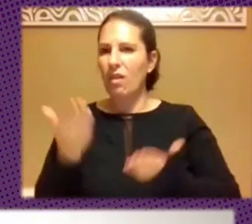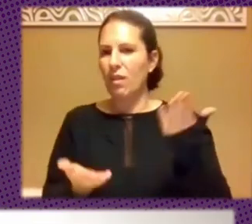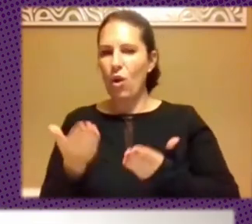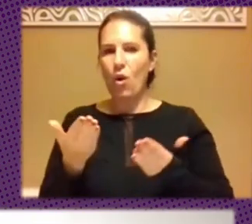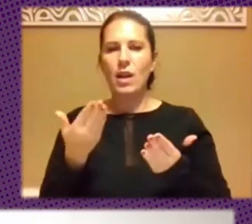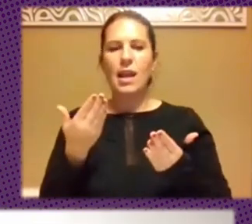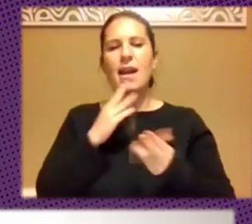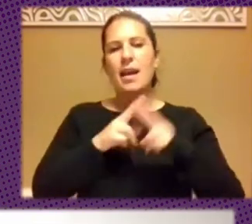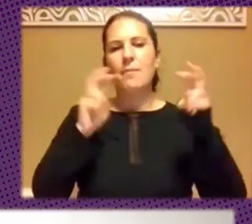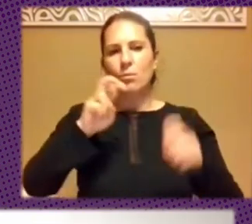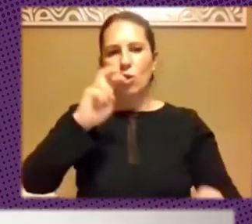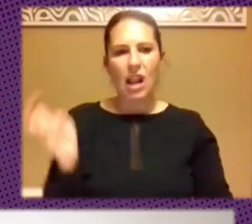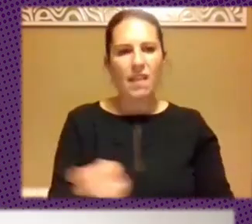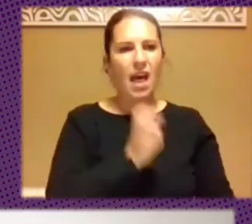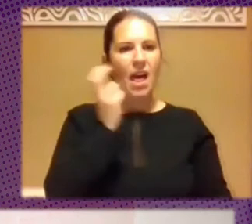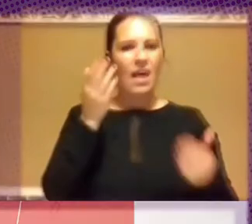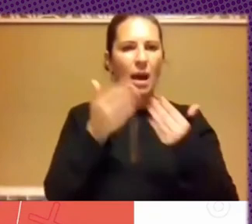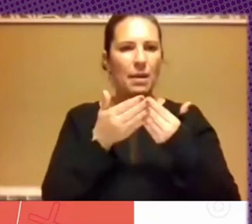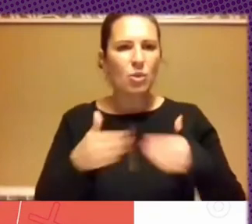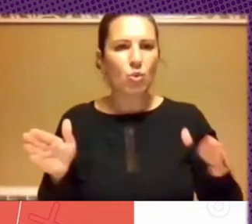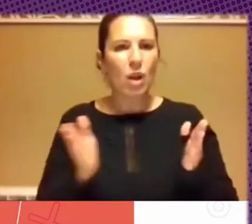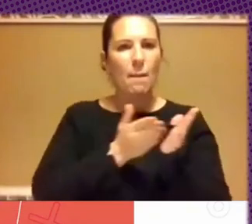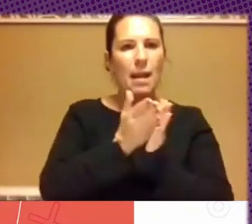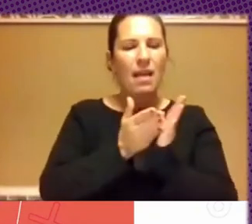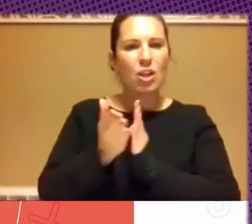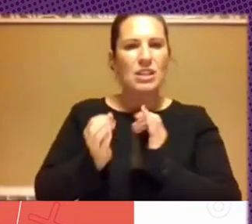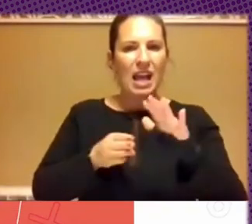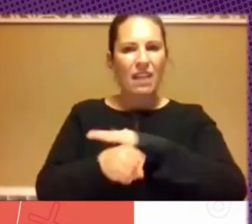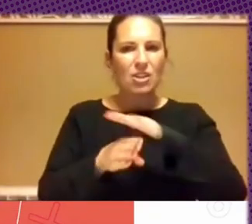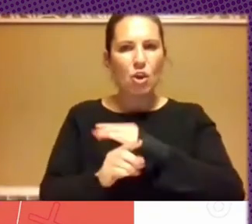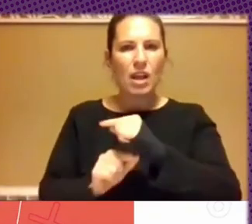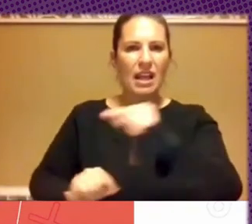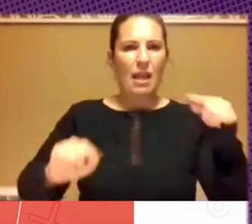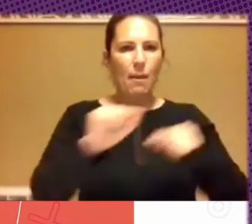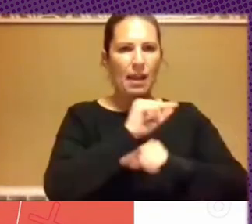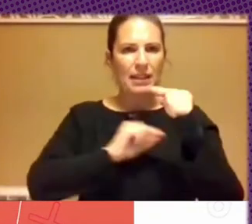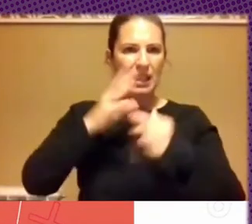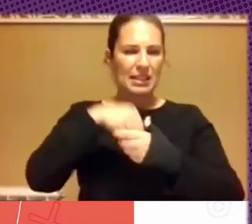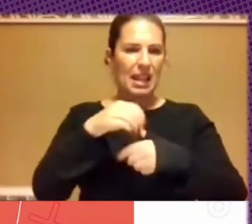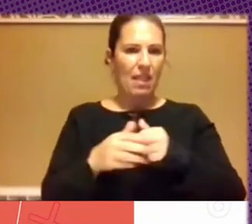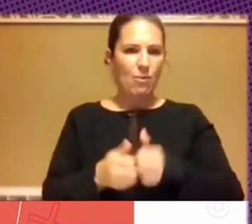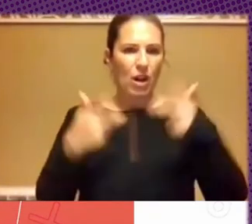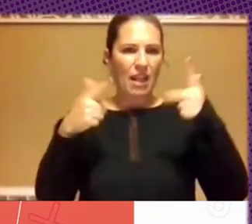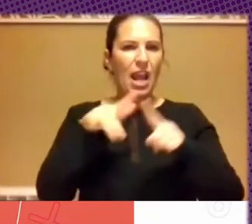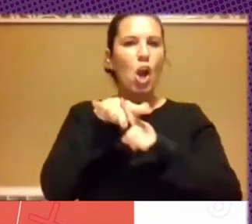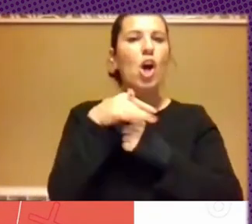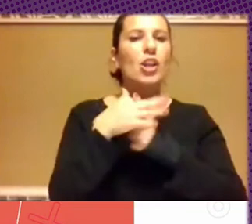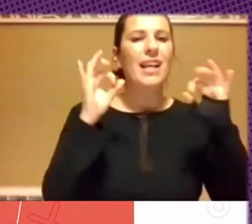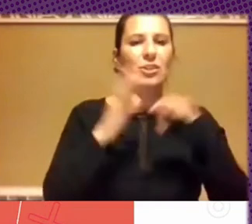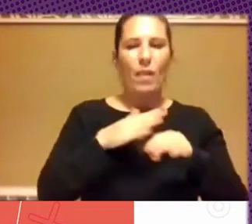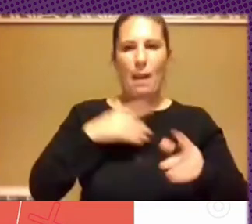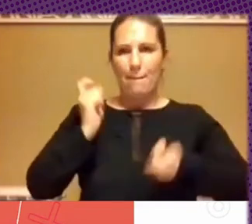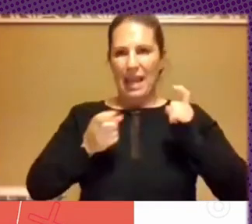apertura pluralidad medios de acceso y debates que tuvo la democracia en este caso en el contexto de México pero